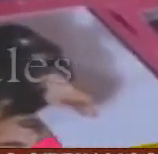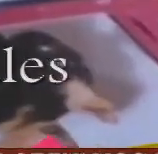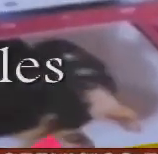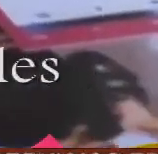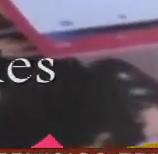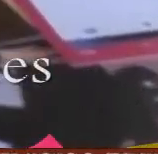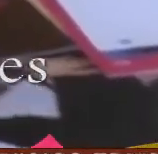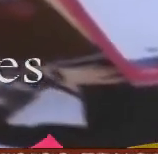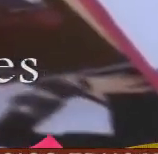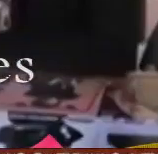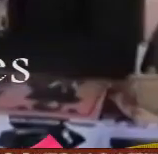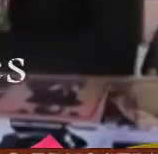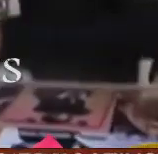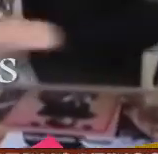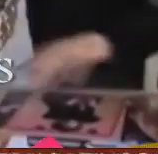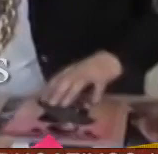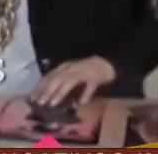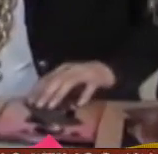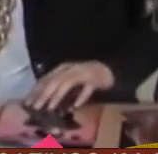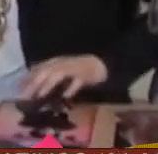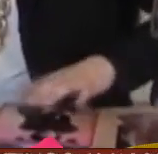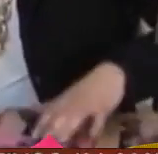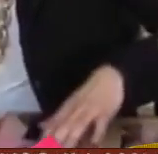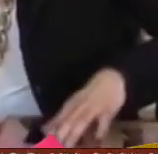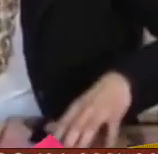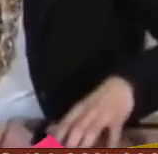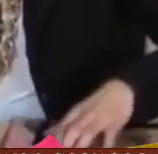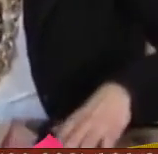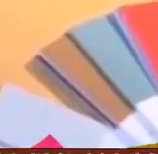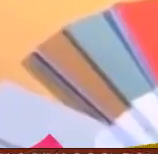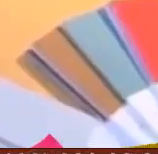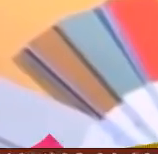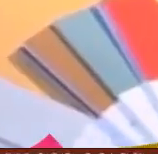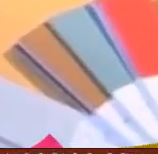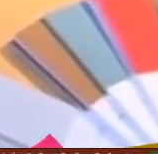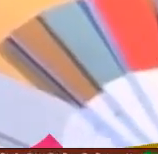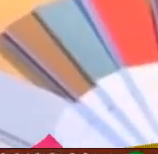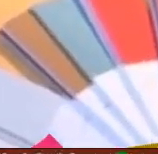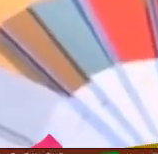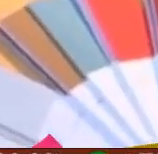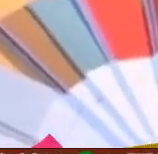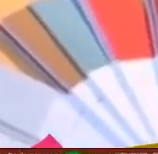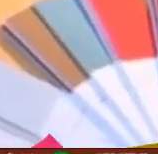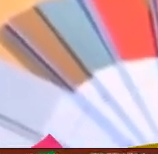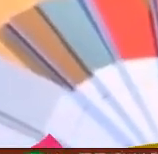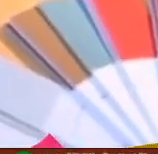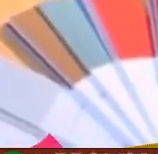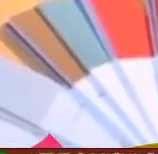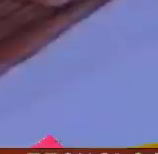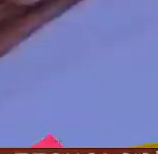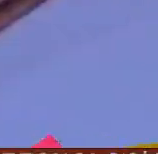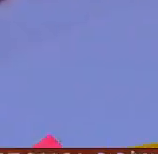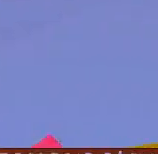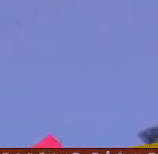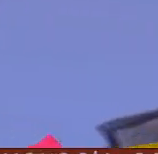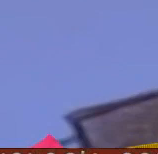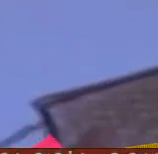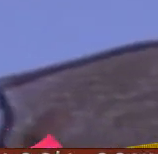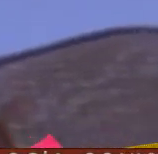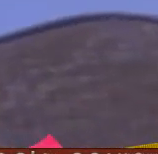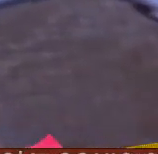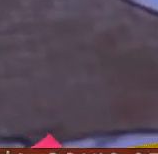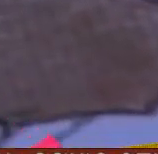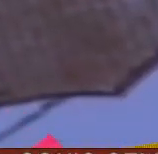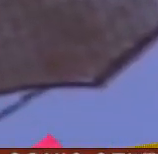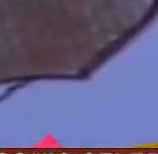en la época de las redes sociales es innegable que en la actualidad estas comunidades virtuales son de gran importancia en la sociedad y la industria de la moda no es la